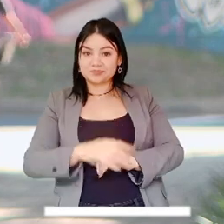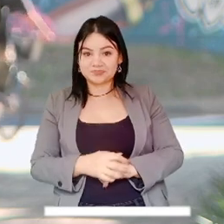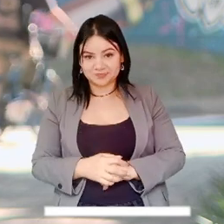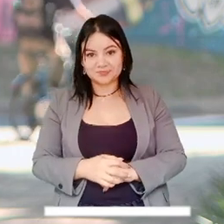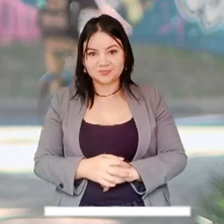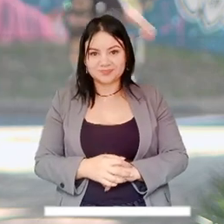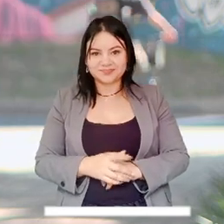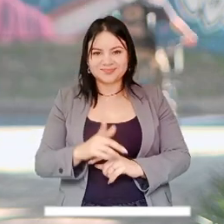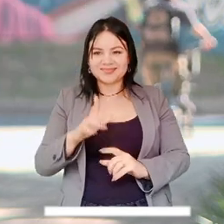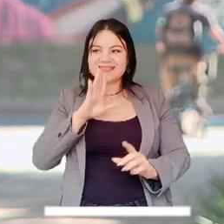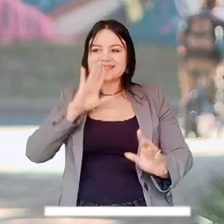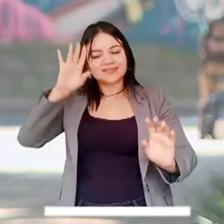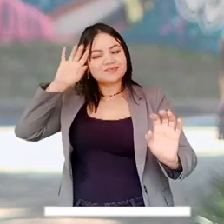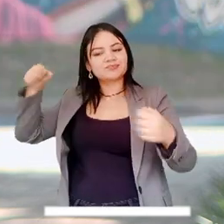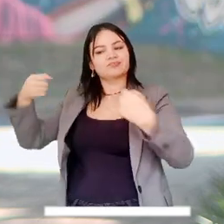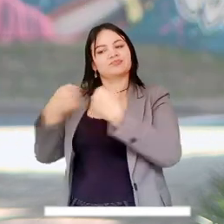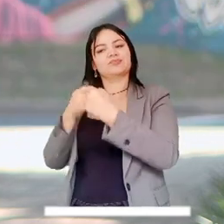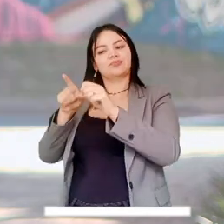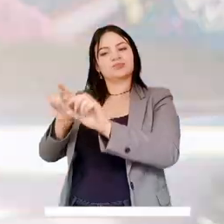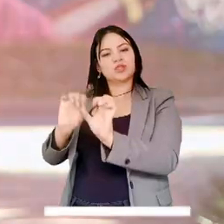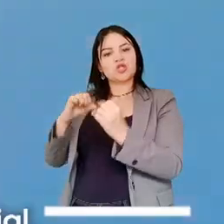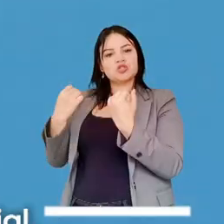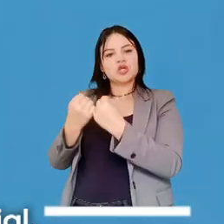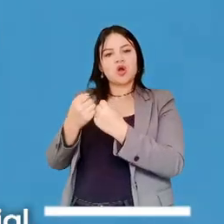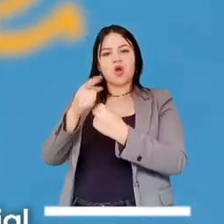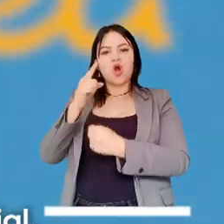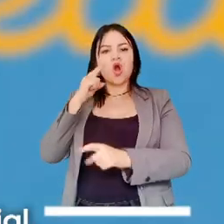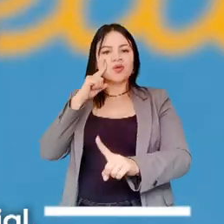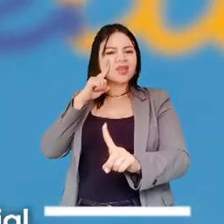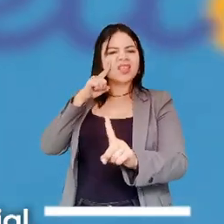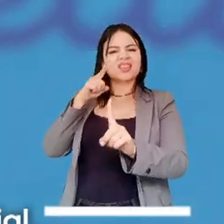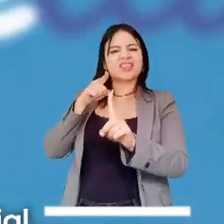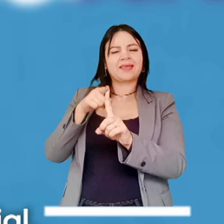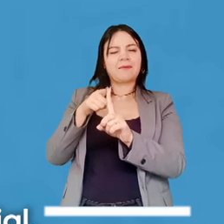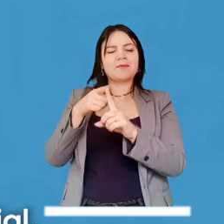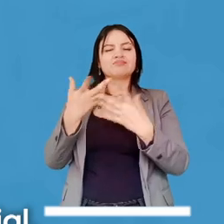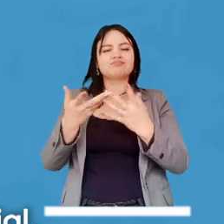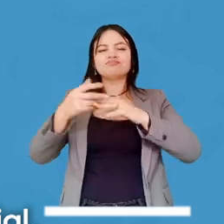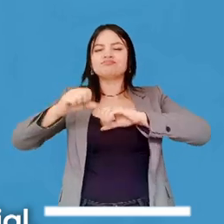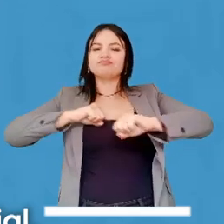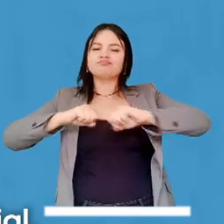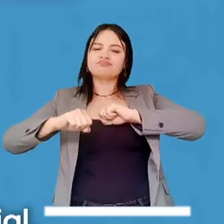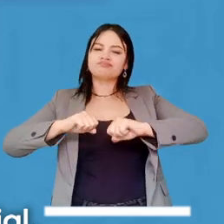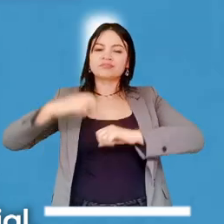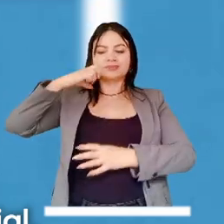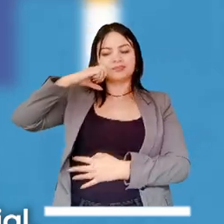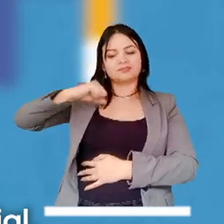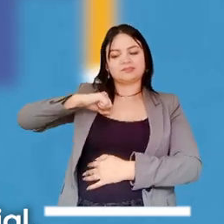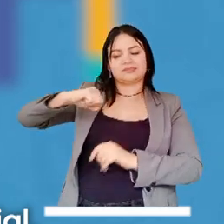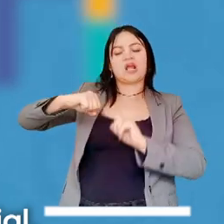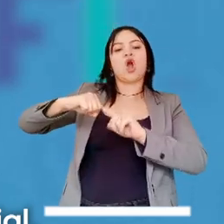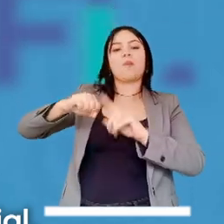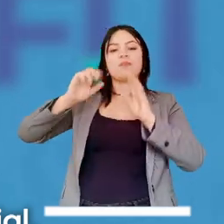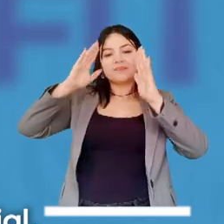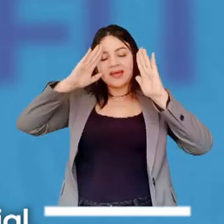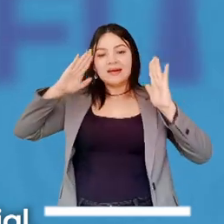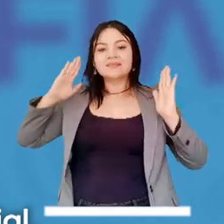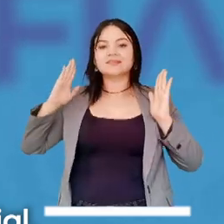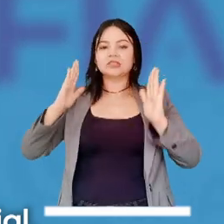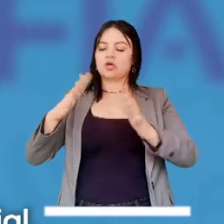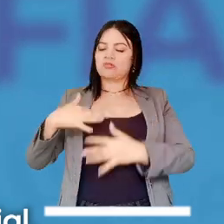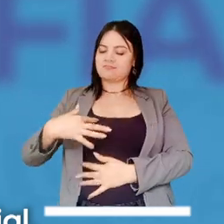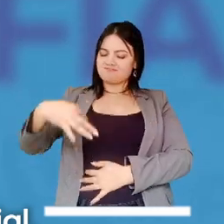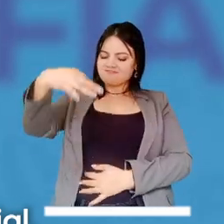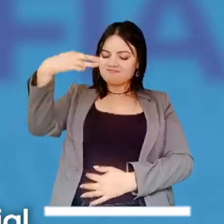impulsó el gobierno de la ciudad de la mano del Consejo se ha puesto como tarea integrar este ejercicio de derechos con una atención